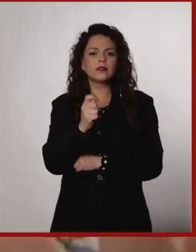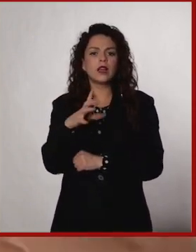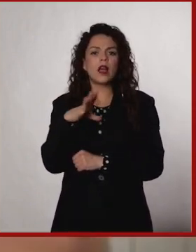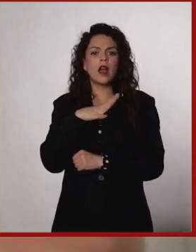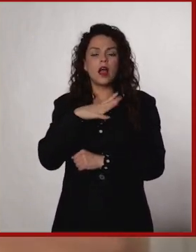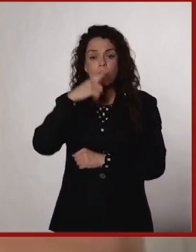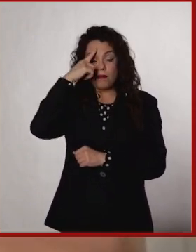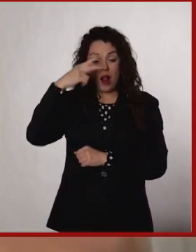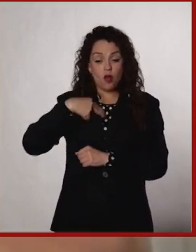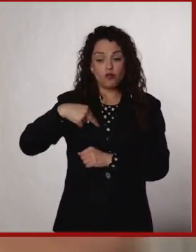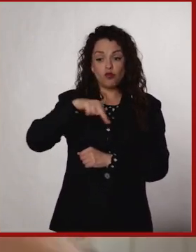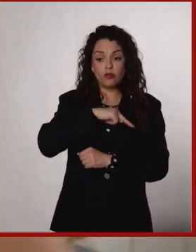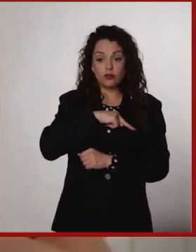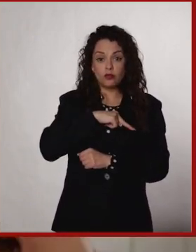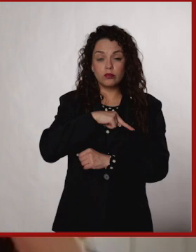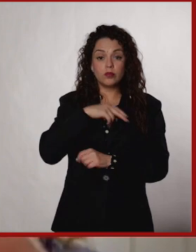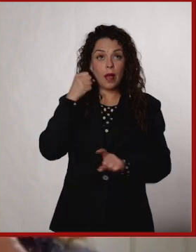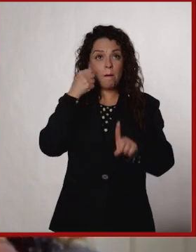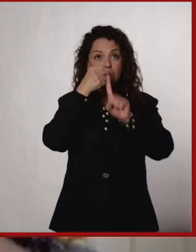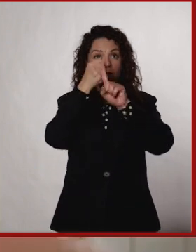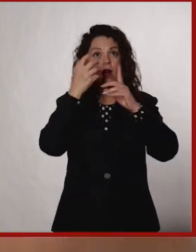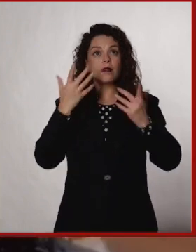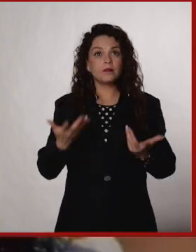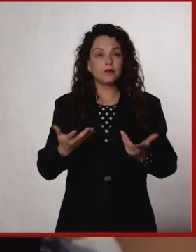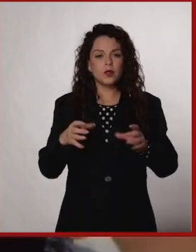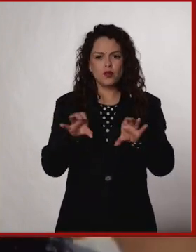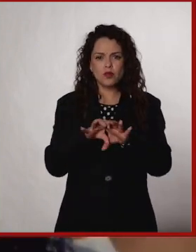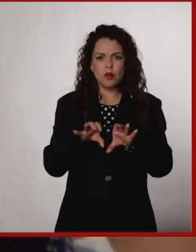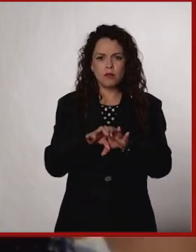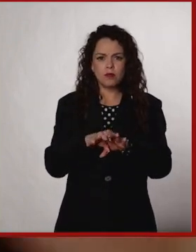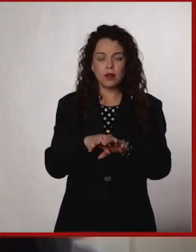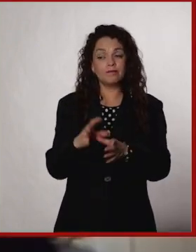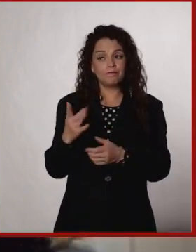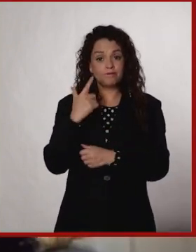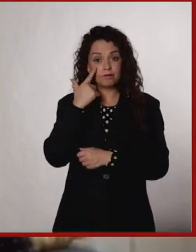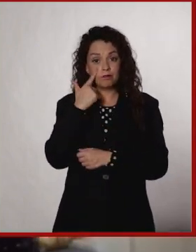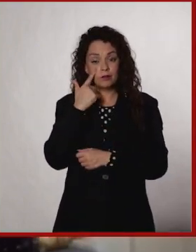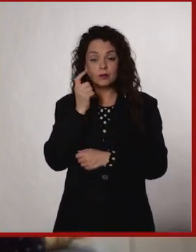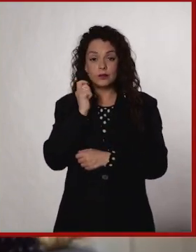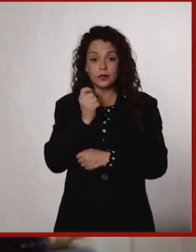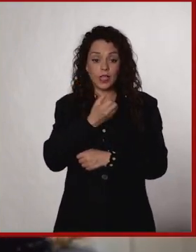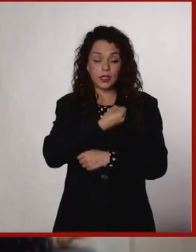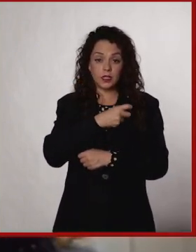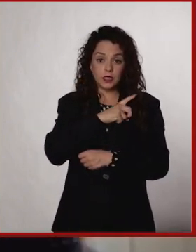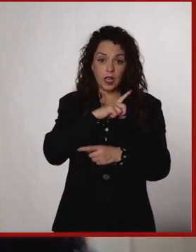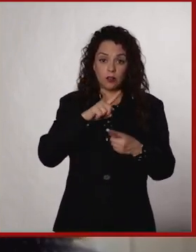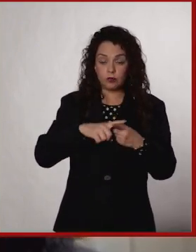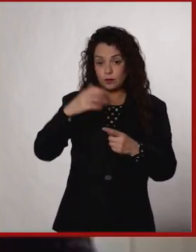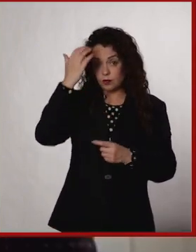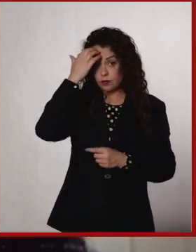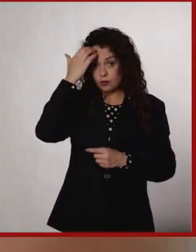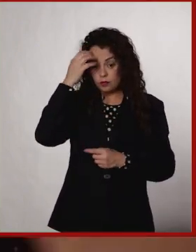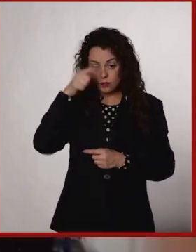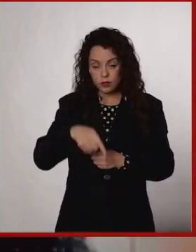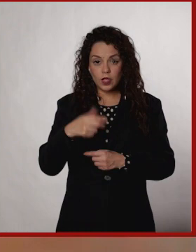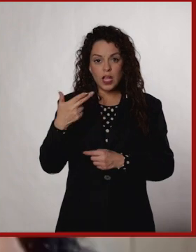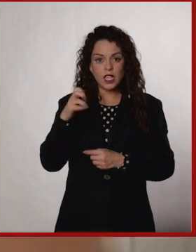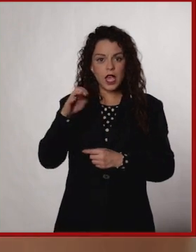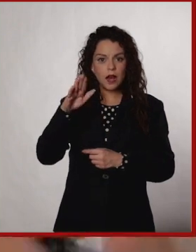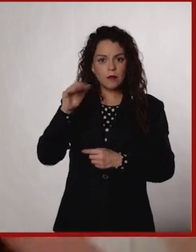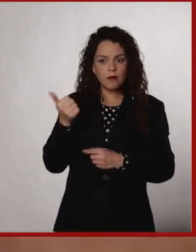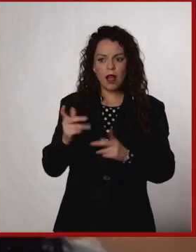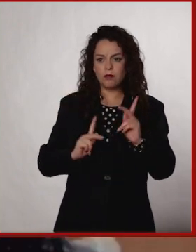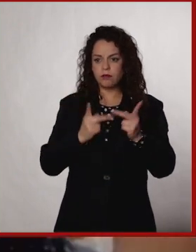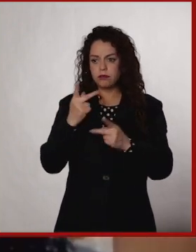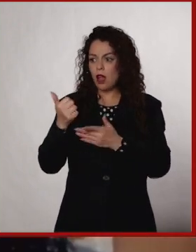qué efectos para nosotros tiene, creo. Pues salud, conocimiento de